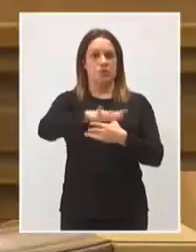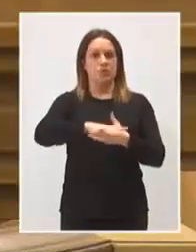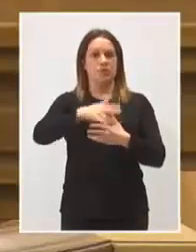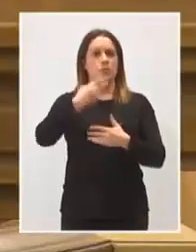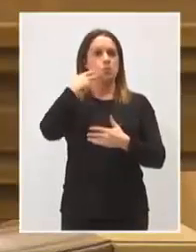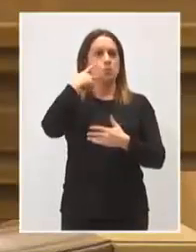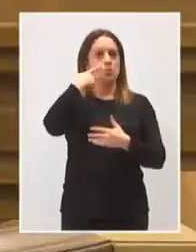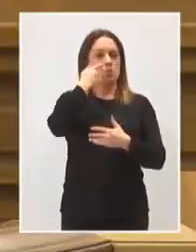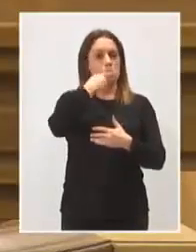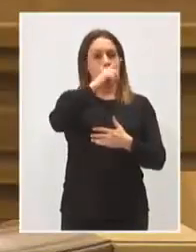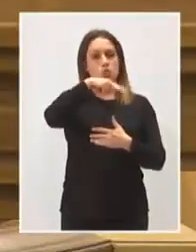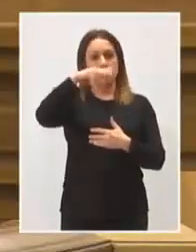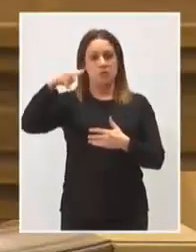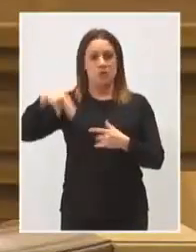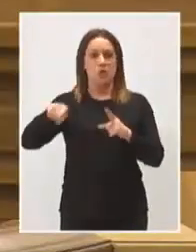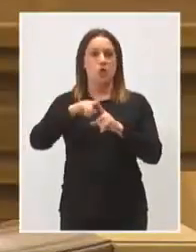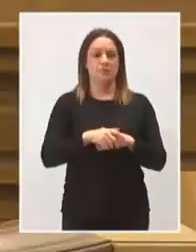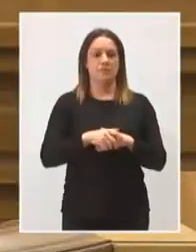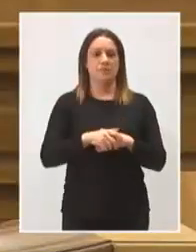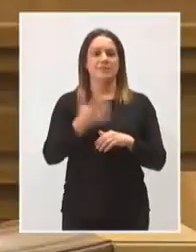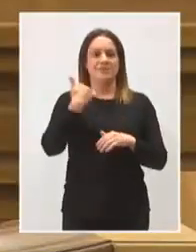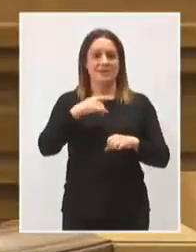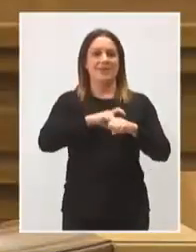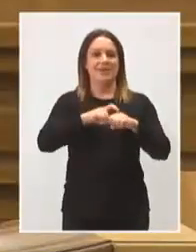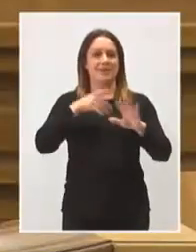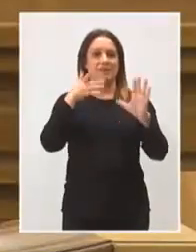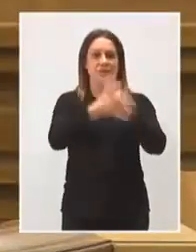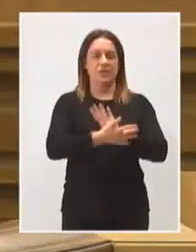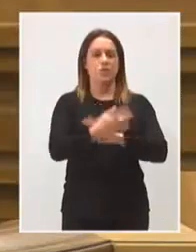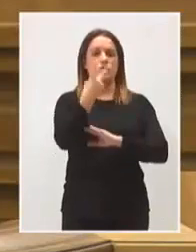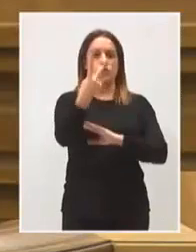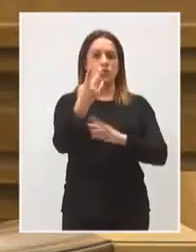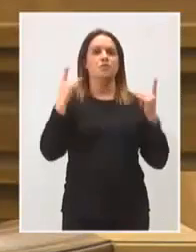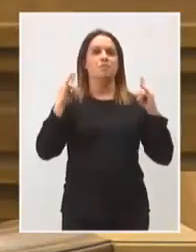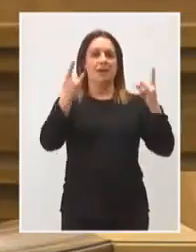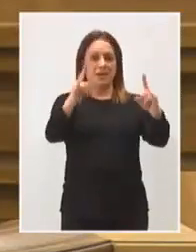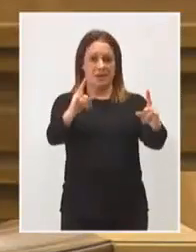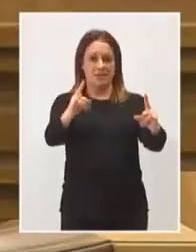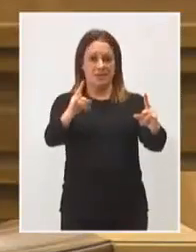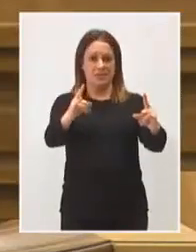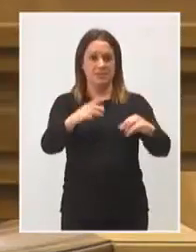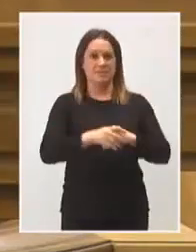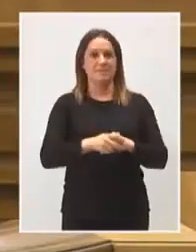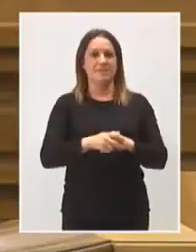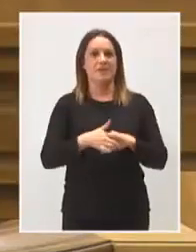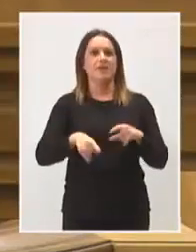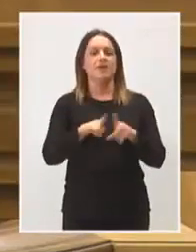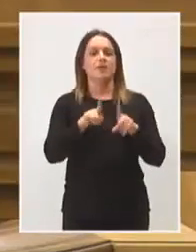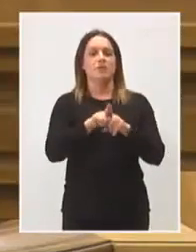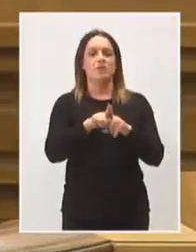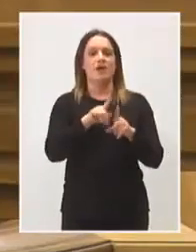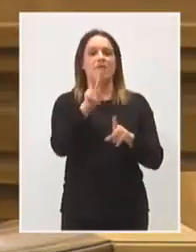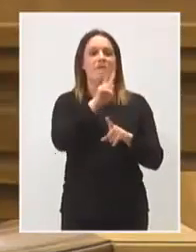Palacio del Infantado en Guadalajara. Pero, en definitivo, dos nuevos parques arqueológicos, Cerro de las Cabezas en Valdepeñas